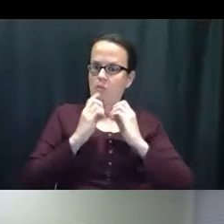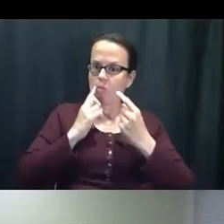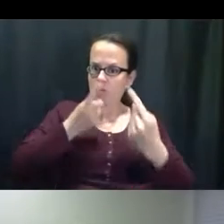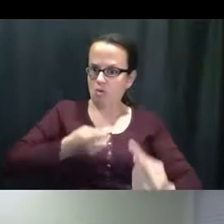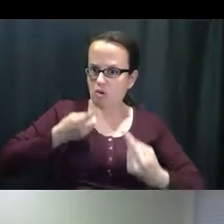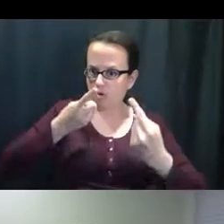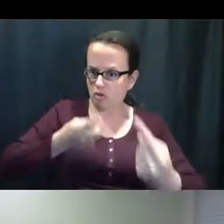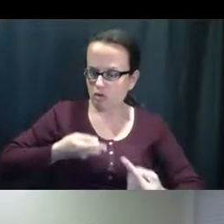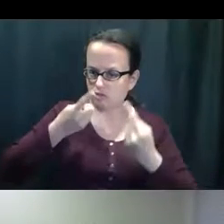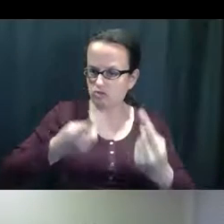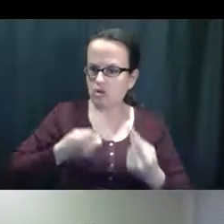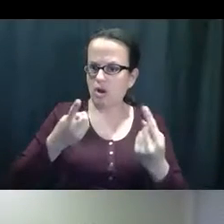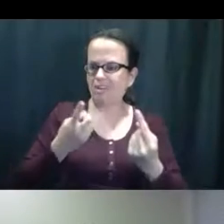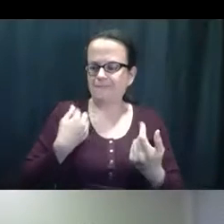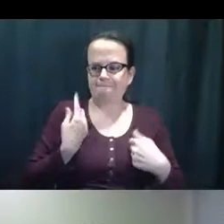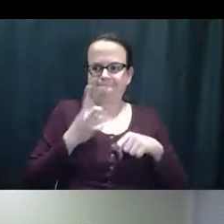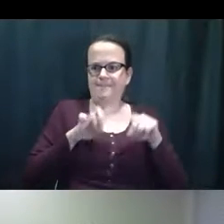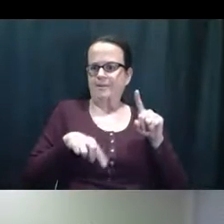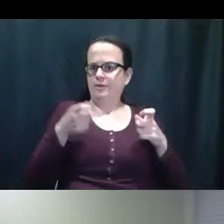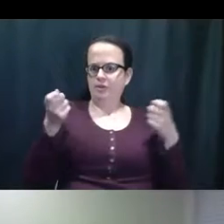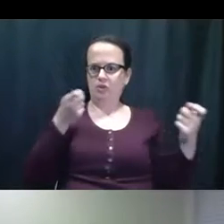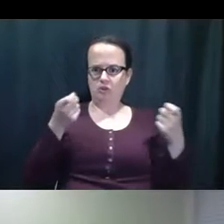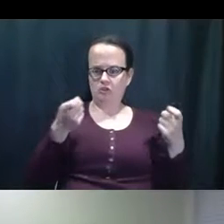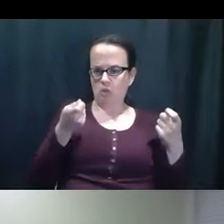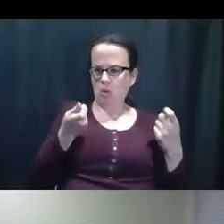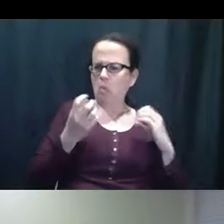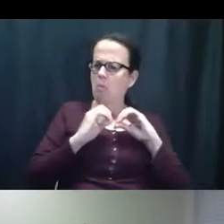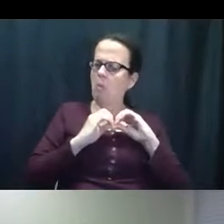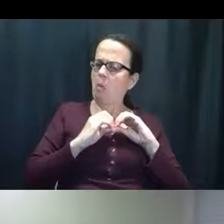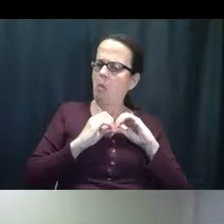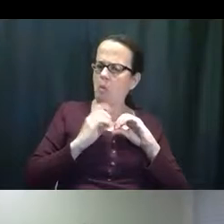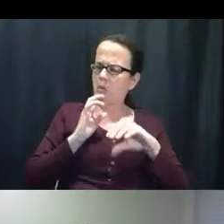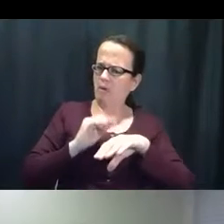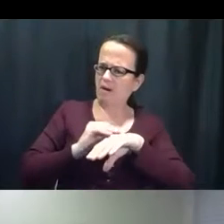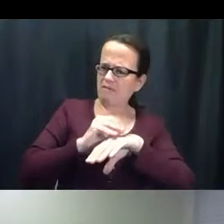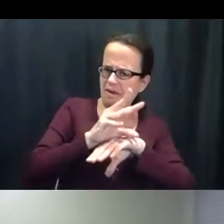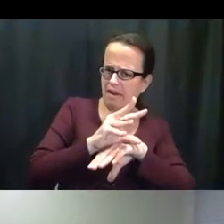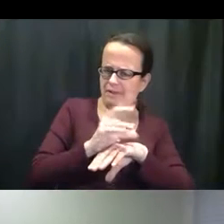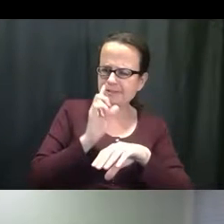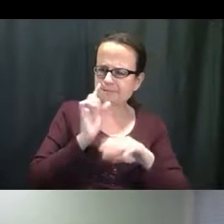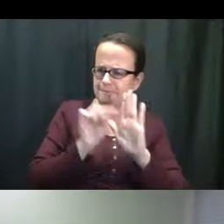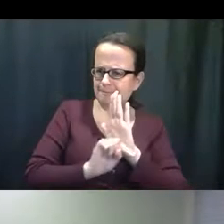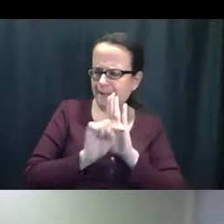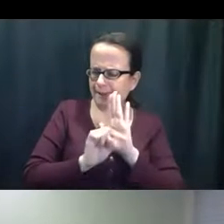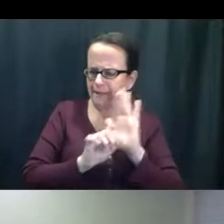y y cuando tienen dificultad con la cosa que está fuera de su control de su control